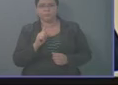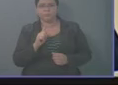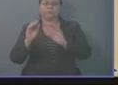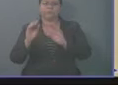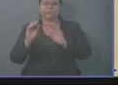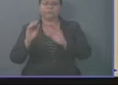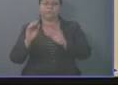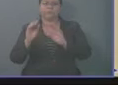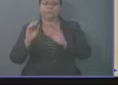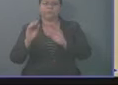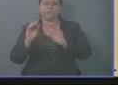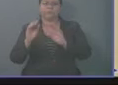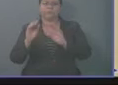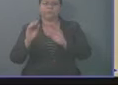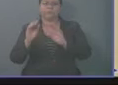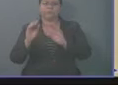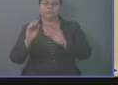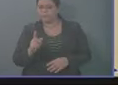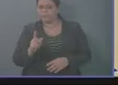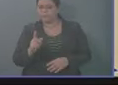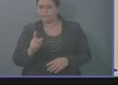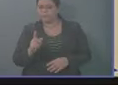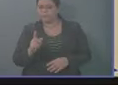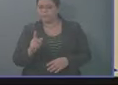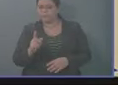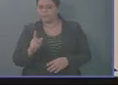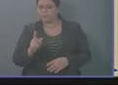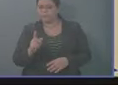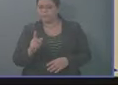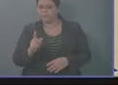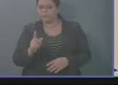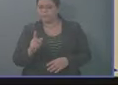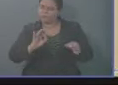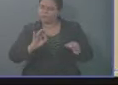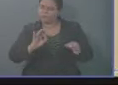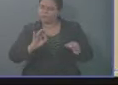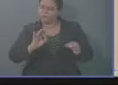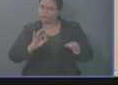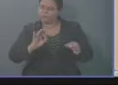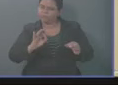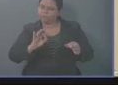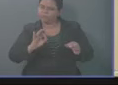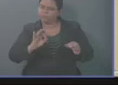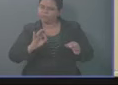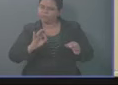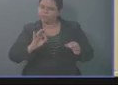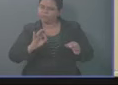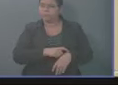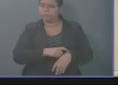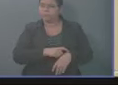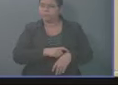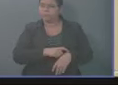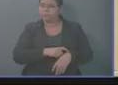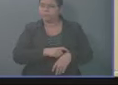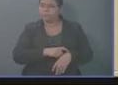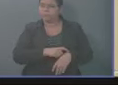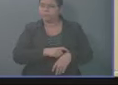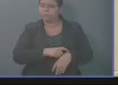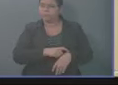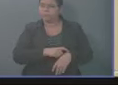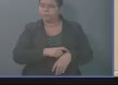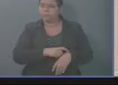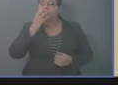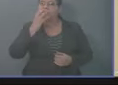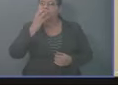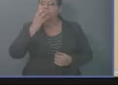millones de dólares, es para que se sepan invertir. No deban faltar entonces, a partir de hoy, ventiladores. Por cierto,